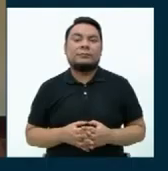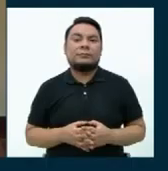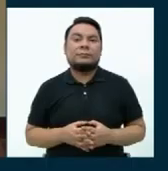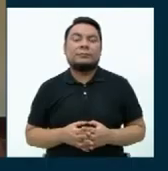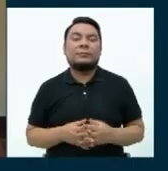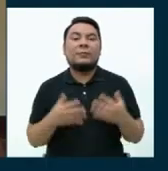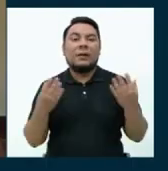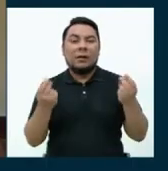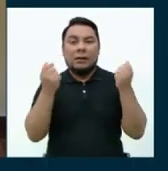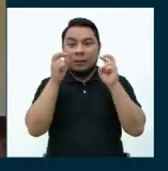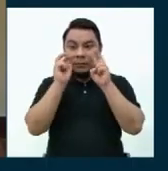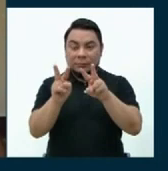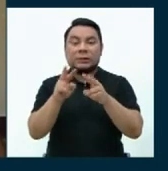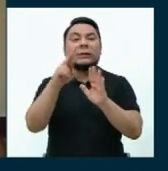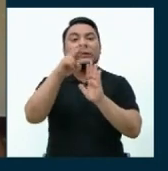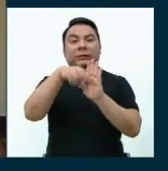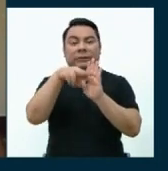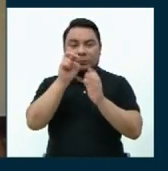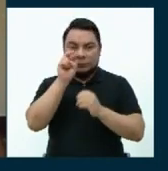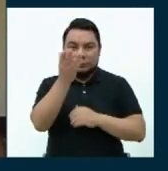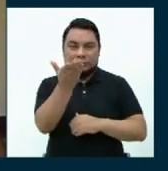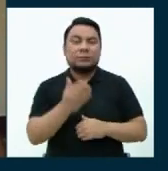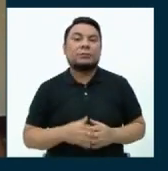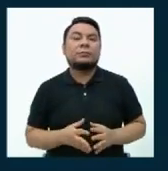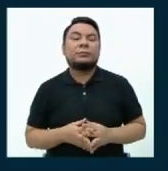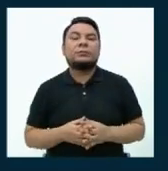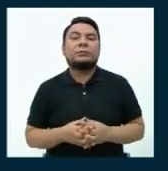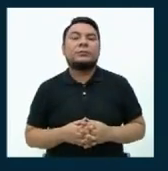De inmediato veamos las reglas de esta parte.